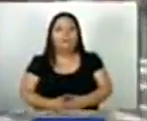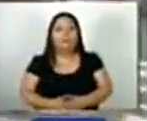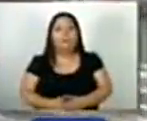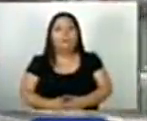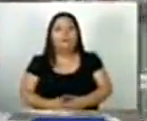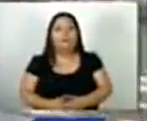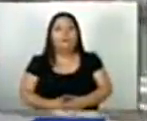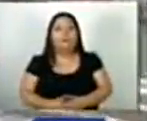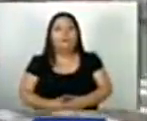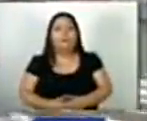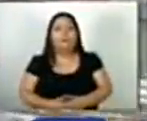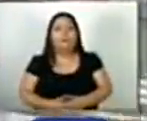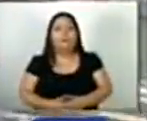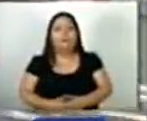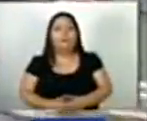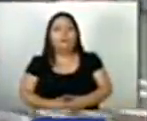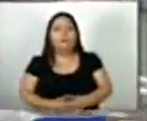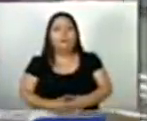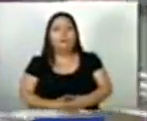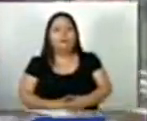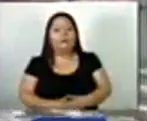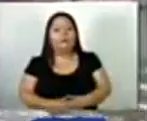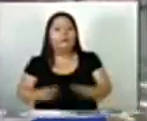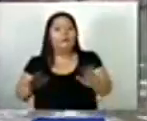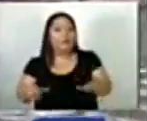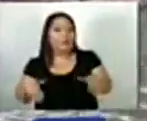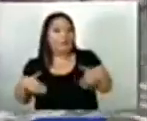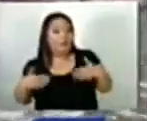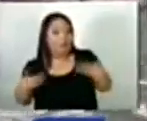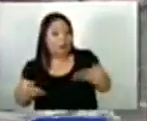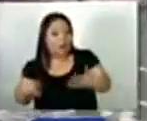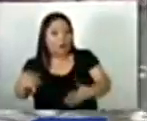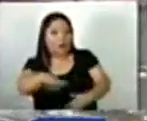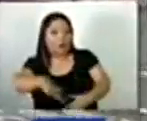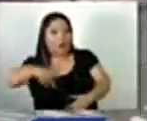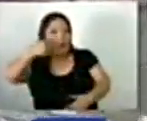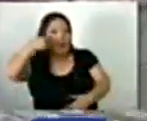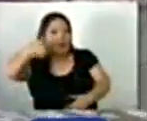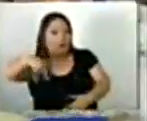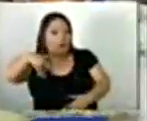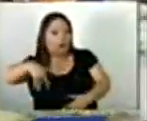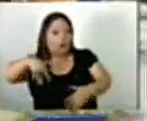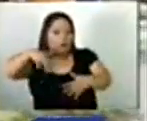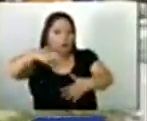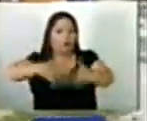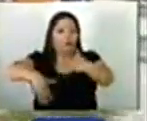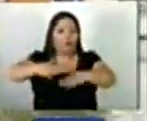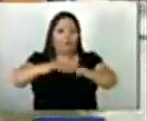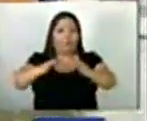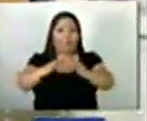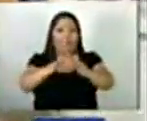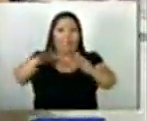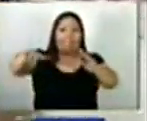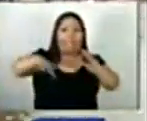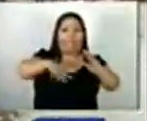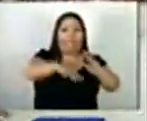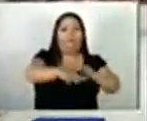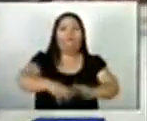cantón Las Tunas de Conchagua debido a que corrían el riesgo de que el mar llegara hasta sus viviendas.